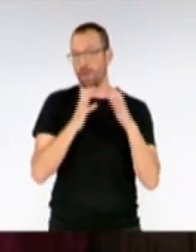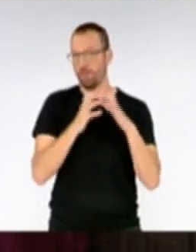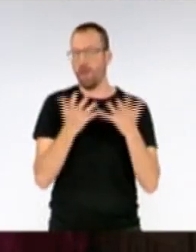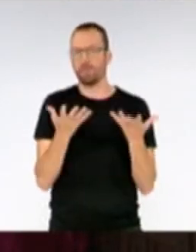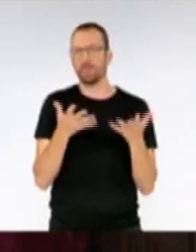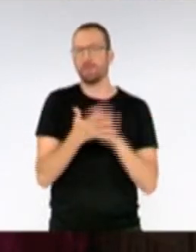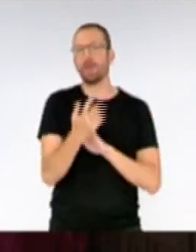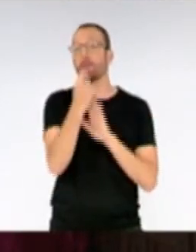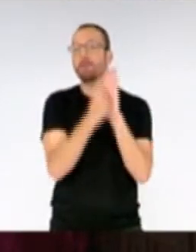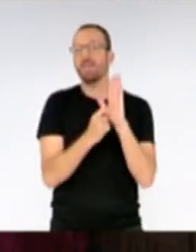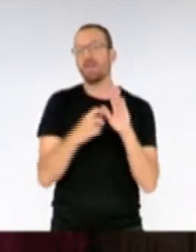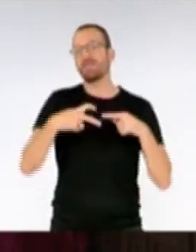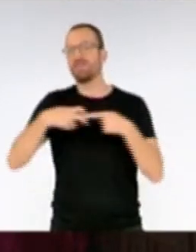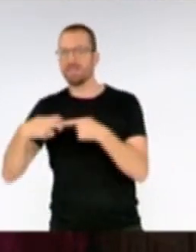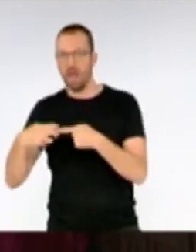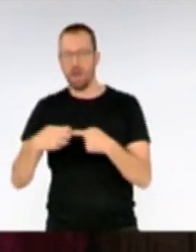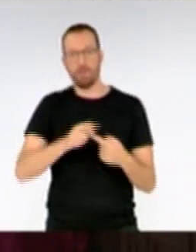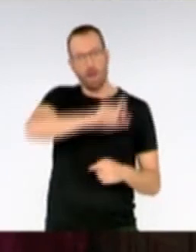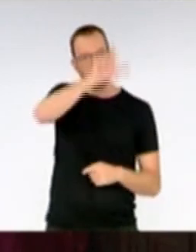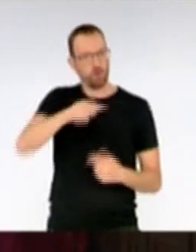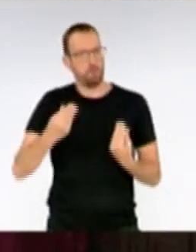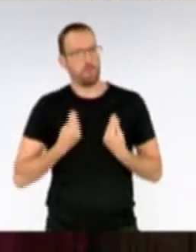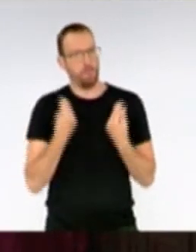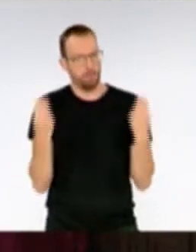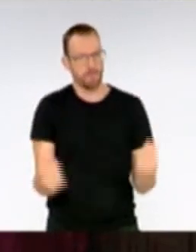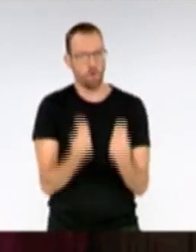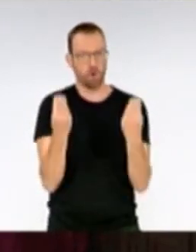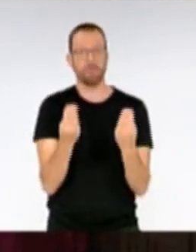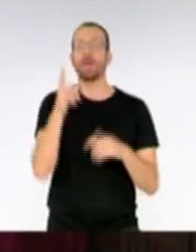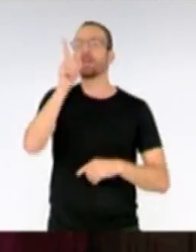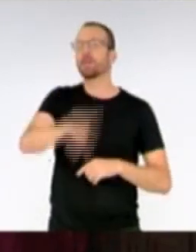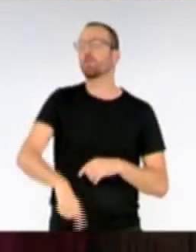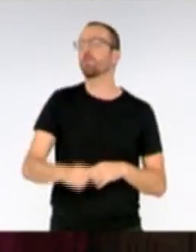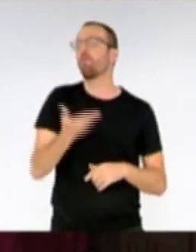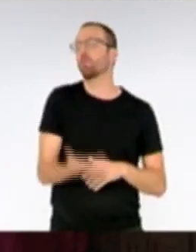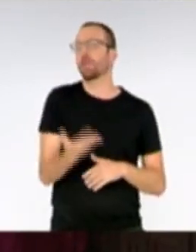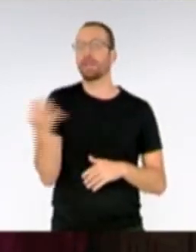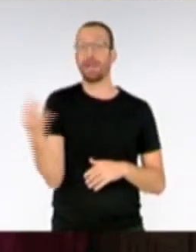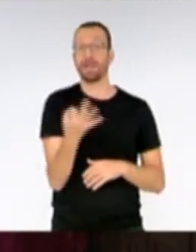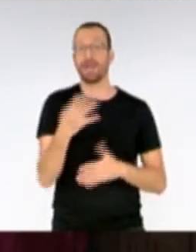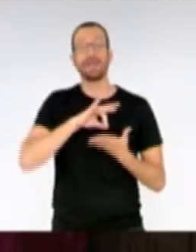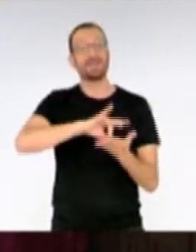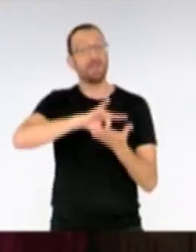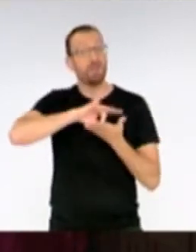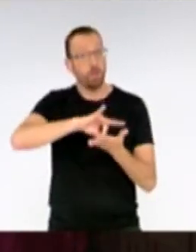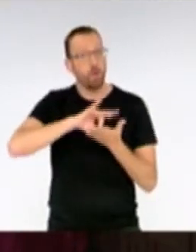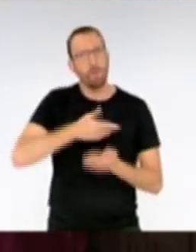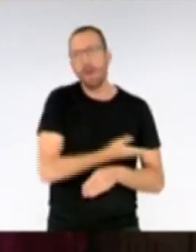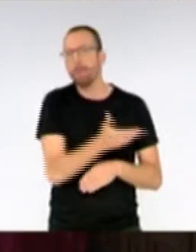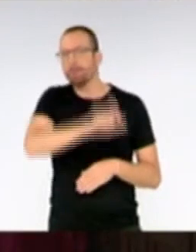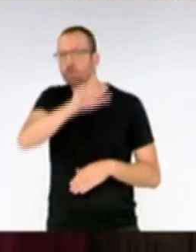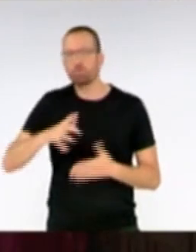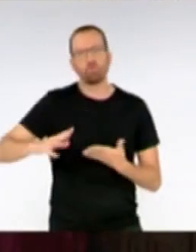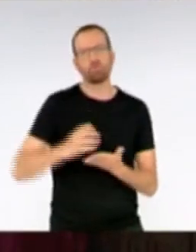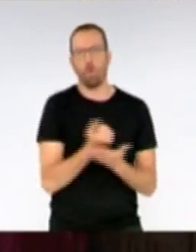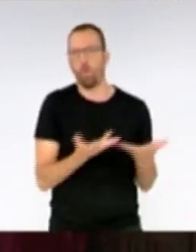implementar medidas fiscales para mejorar la vida de los propios vecinos y otra de las cosas importantes es llegar los servicios a todos los vecinos y algo muy